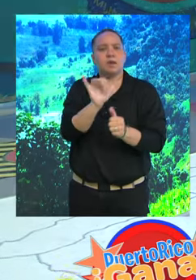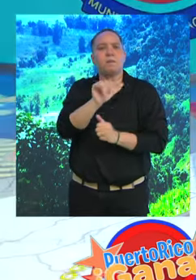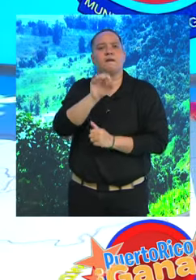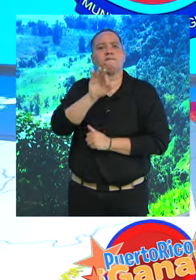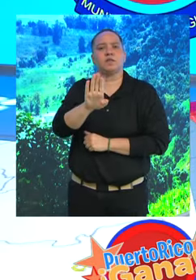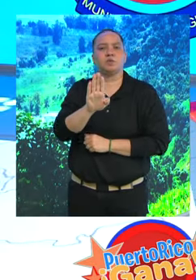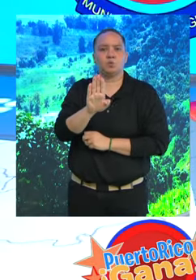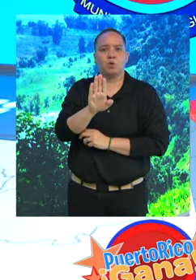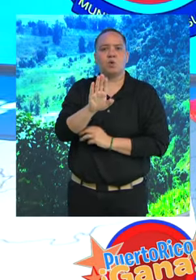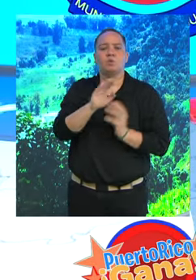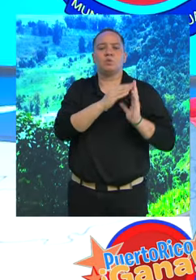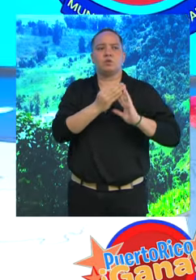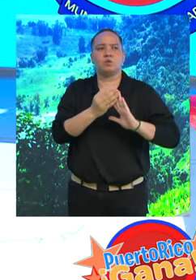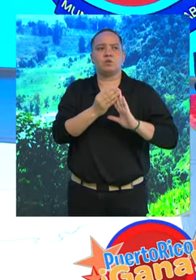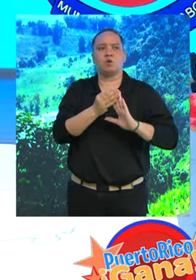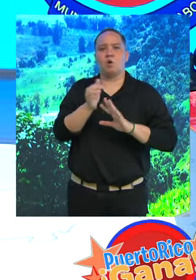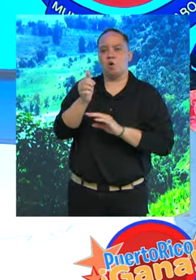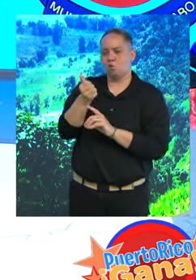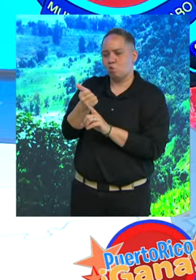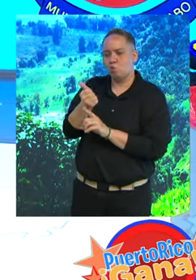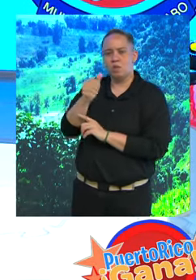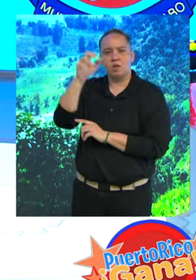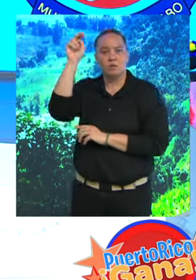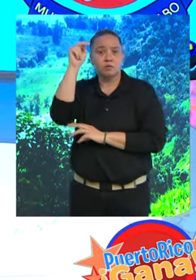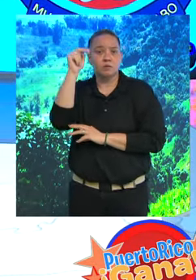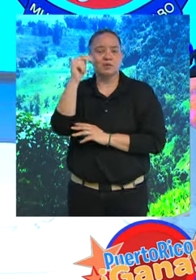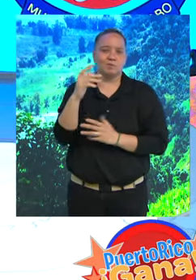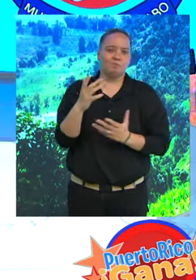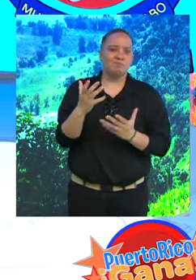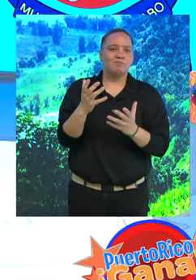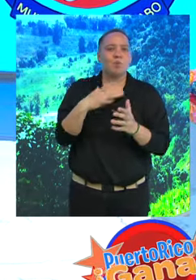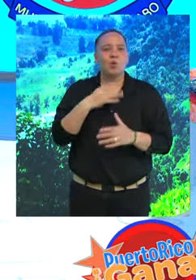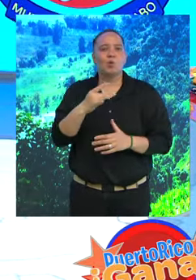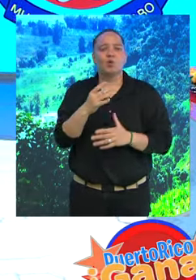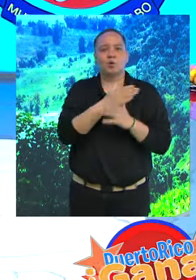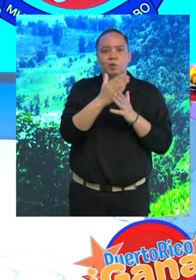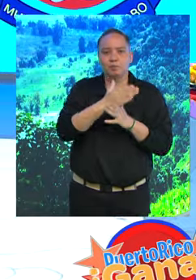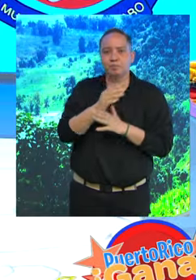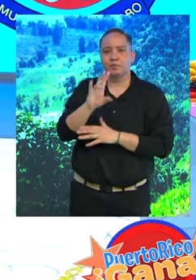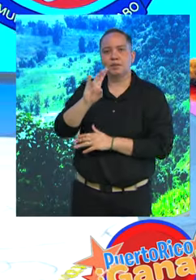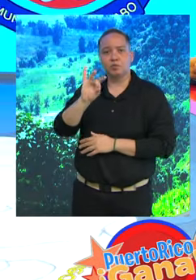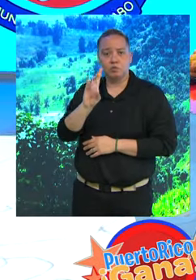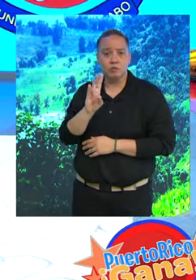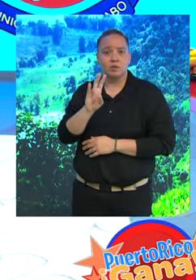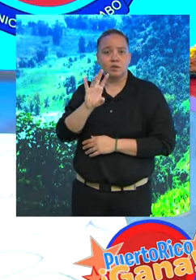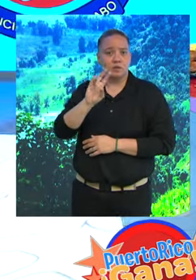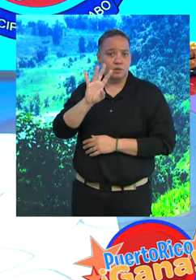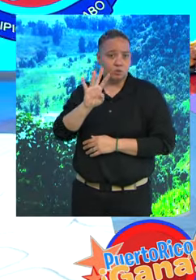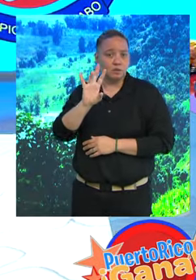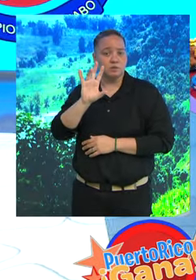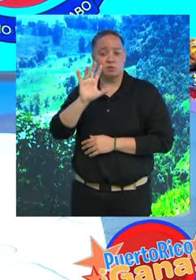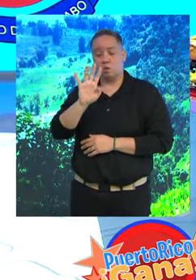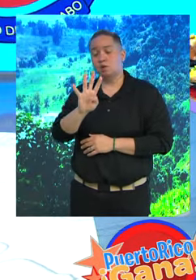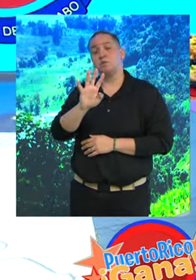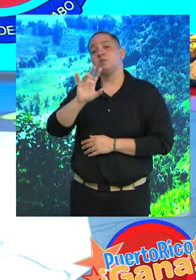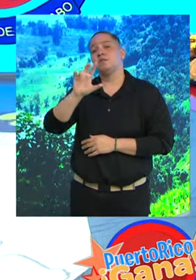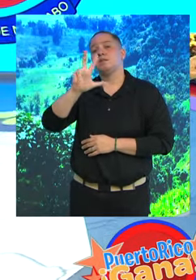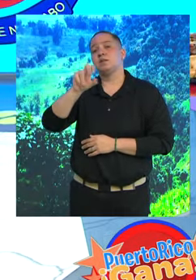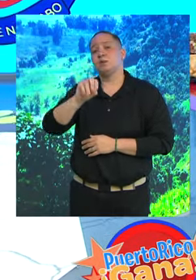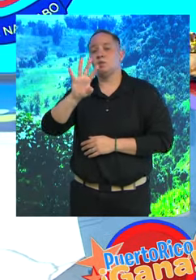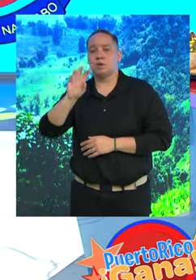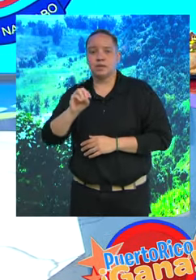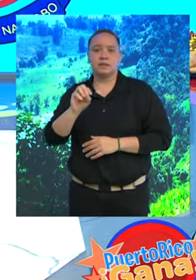página de Facebook, municipio autónomo de Nahuabo, y como siempre me gusta compartir, el número telefónico es 787-874-3040, las